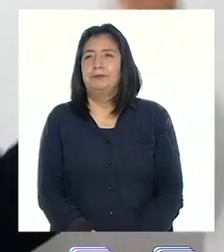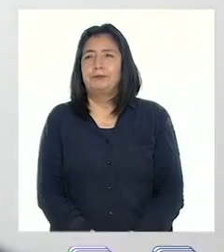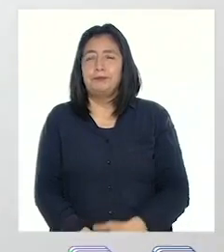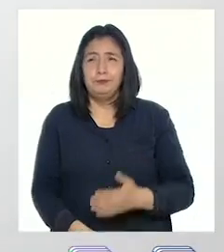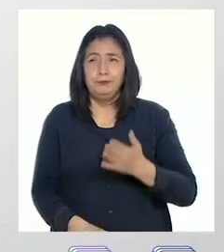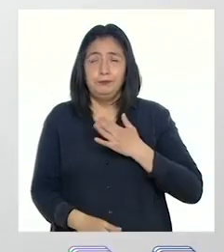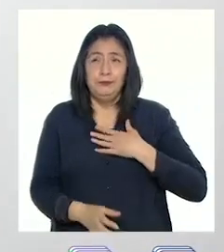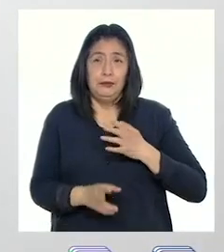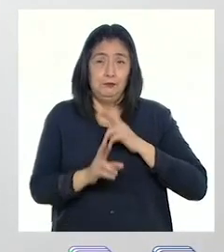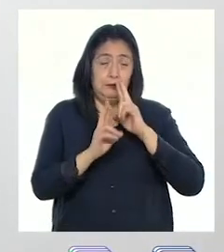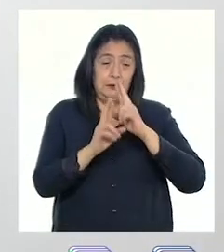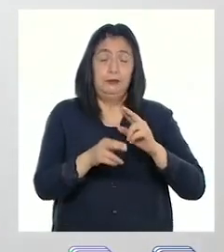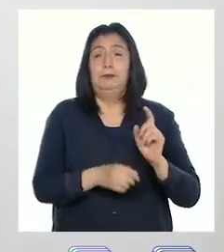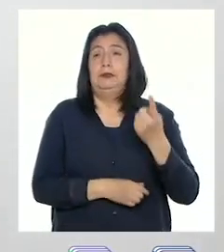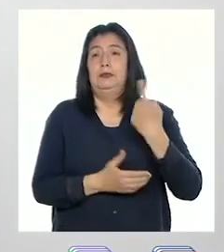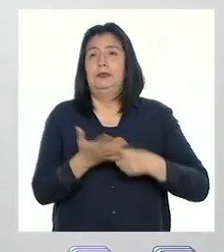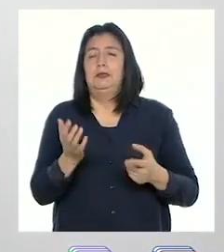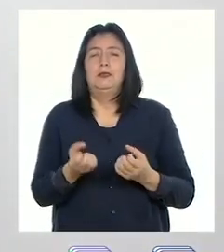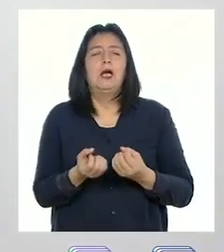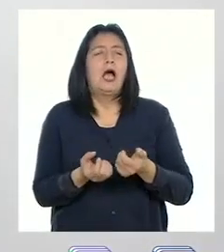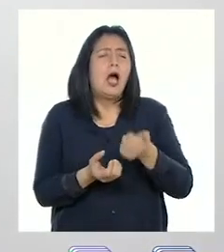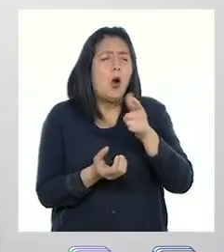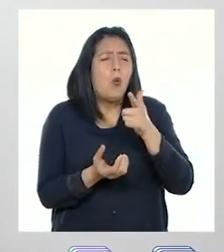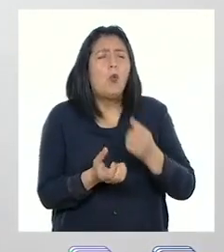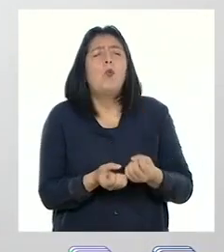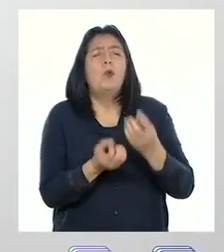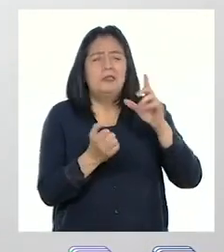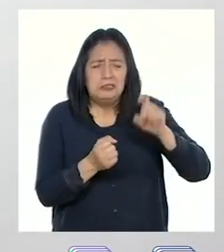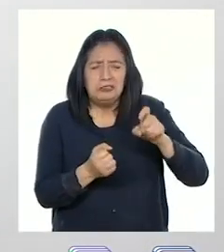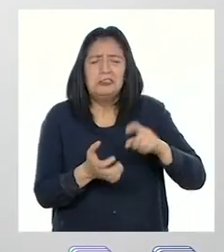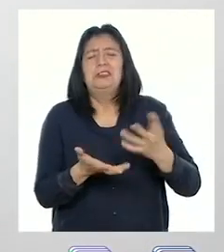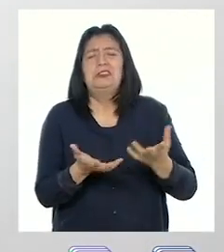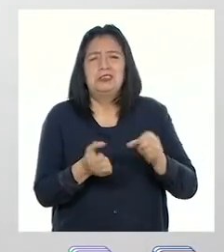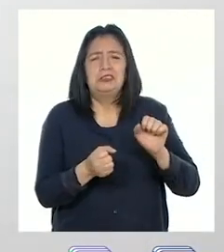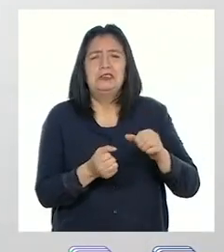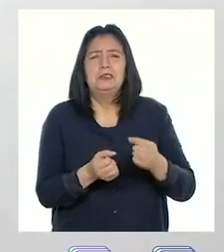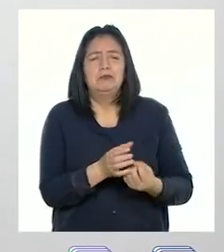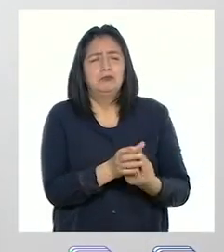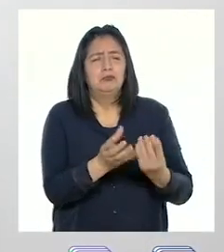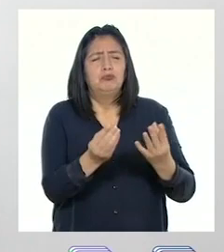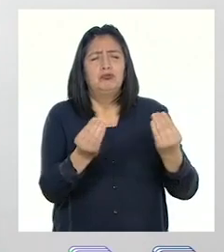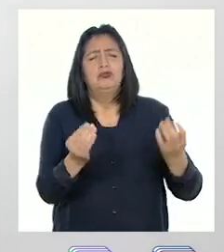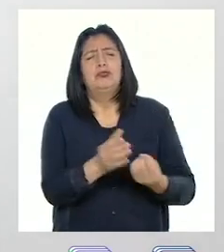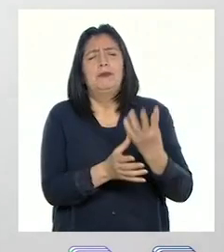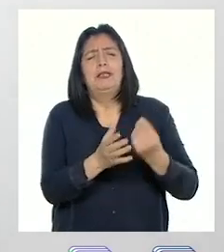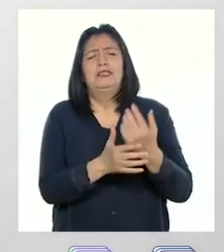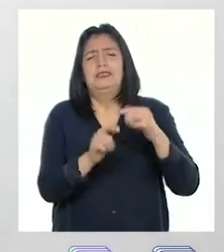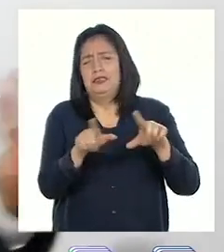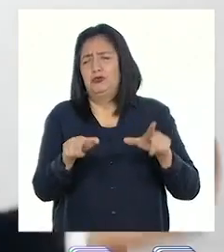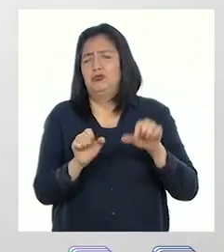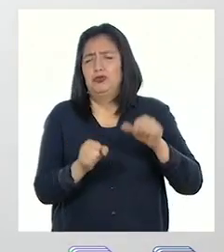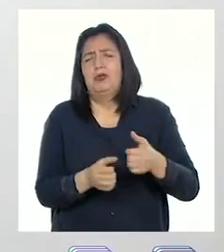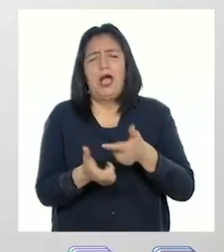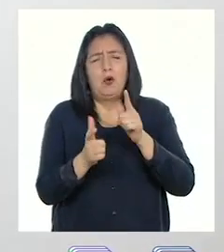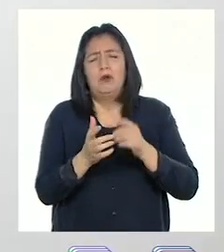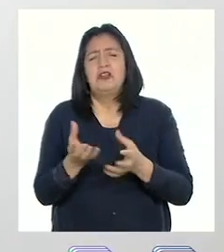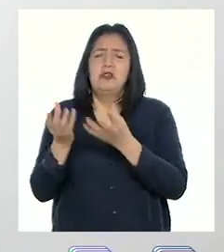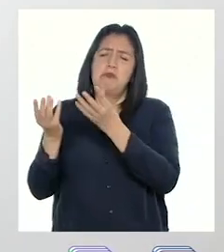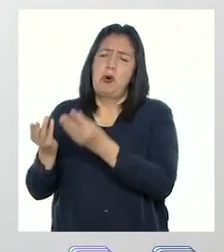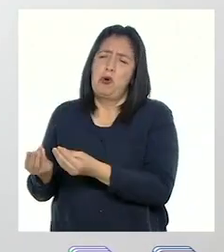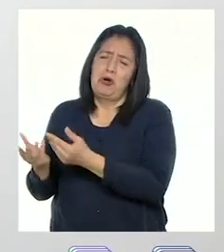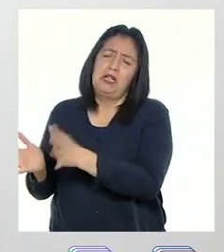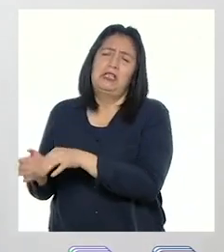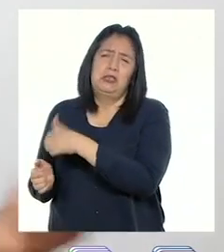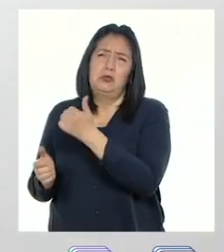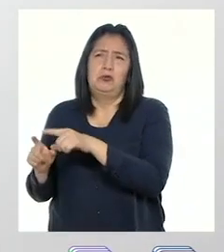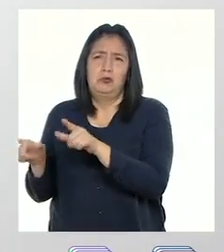Mi respuesta inicial fue que la cantidad de agua es lo que hace que haya muchas plantas en algunos lugares y muy pocas en